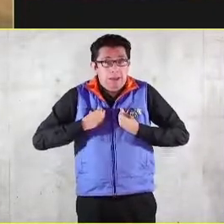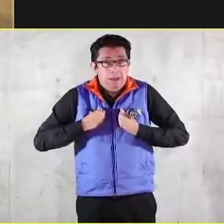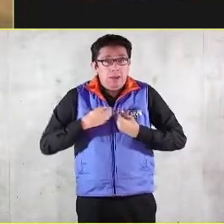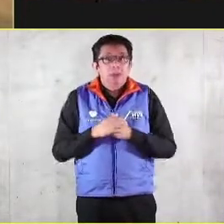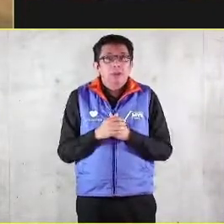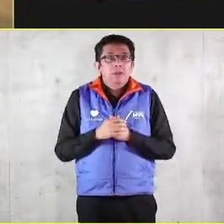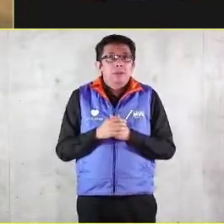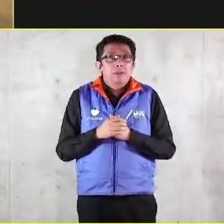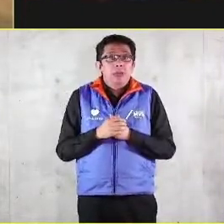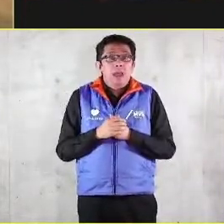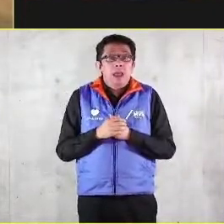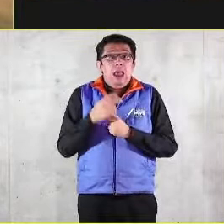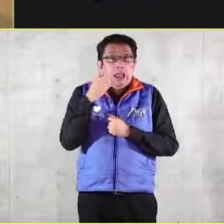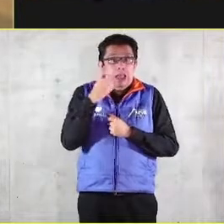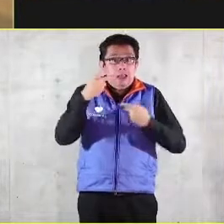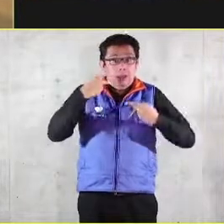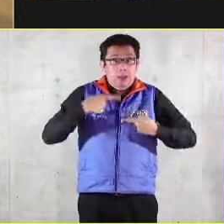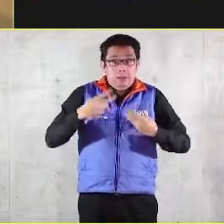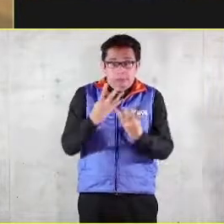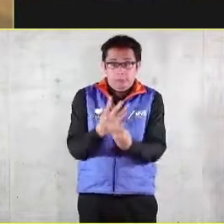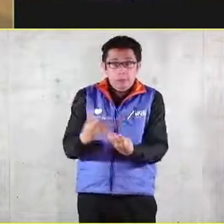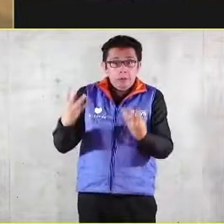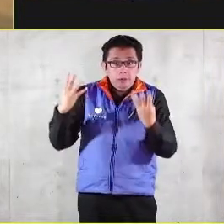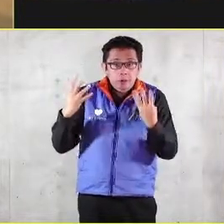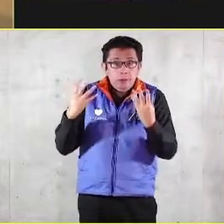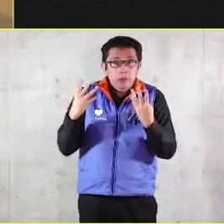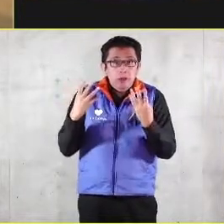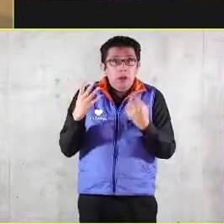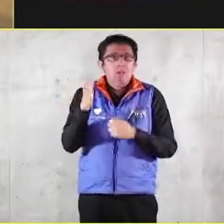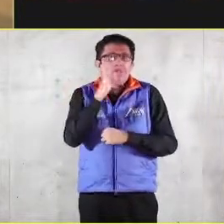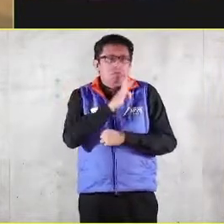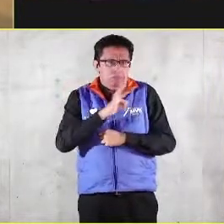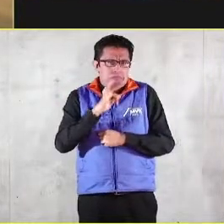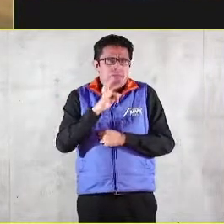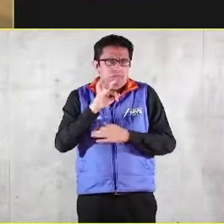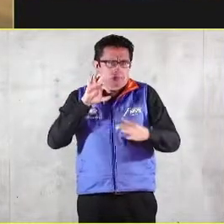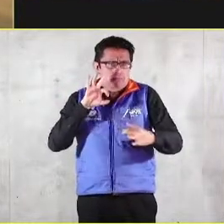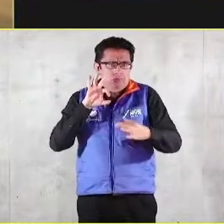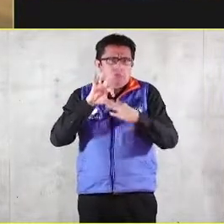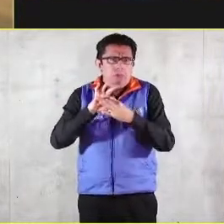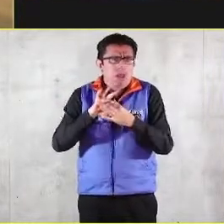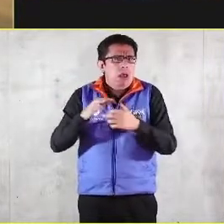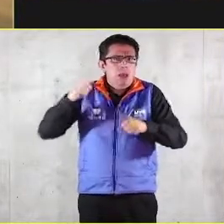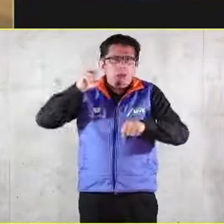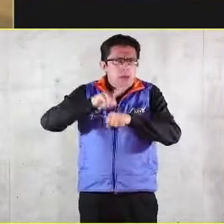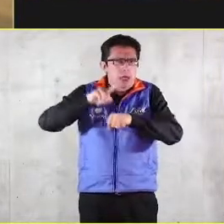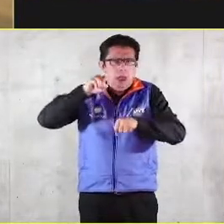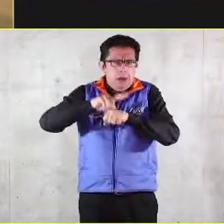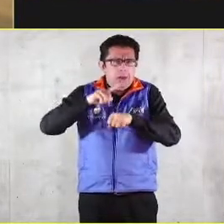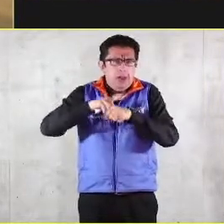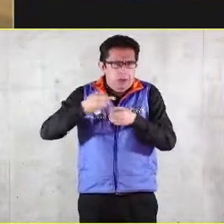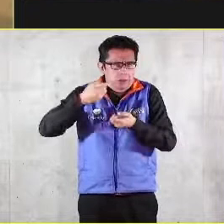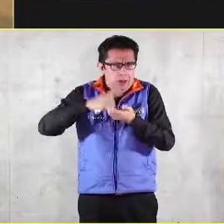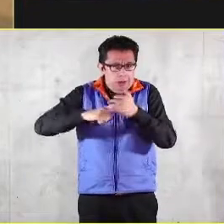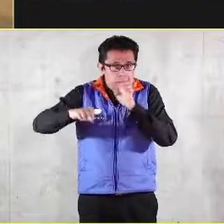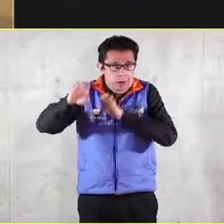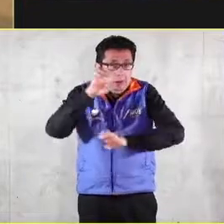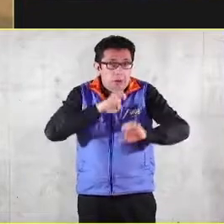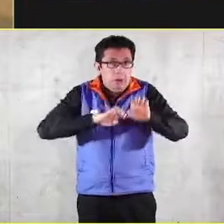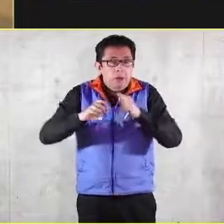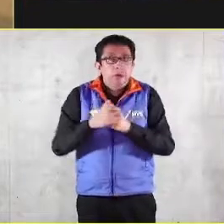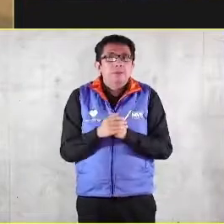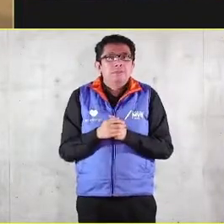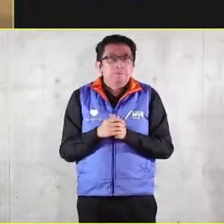si podemos incorporar a esas personas, a esos distintos stakeholders, en nuestro quehacer cotidiano en la empresa, entonces